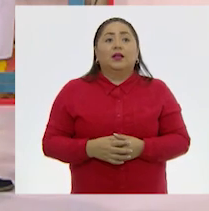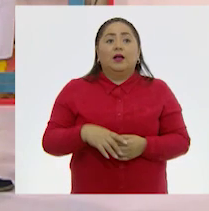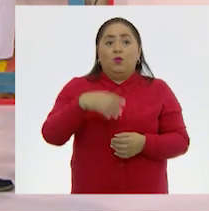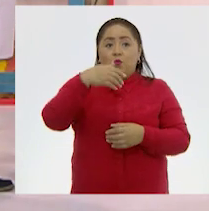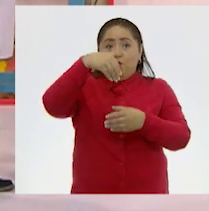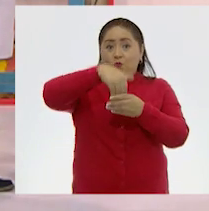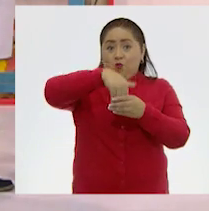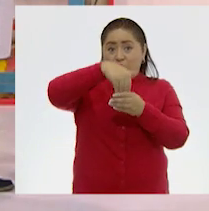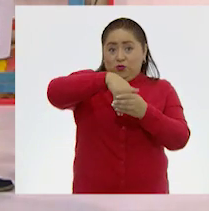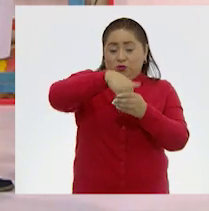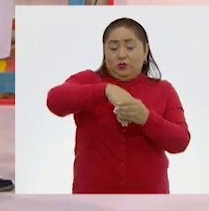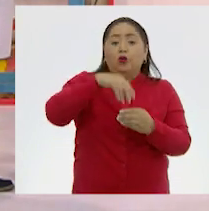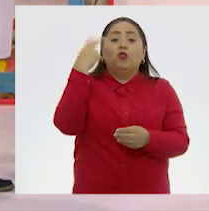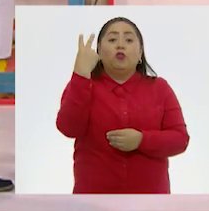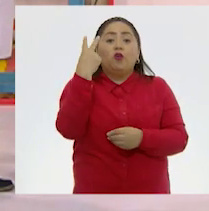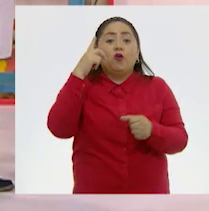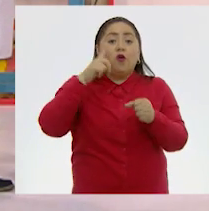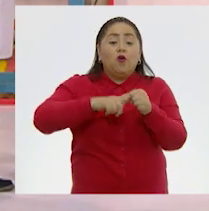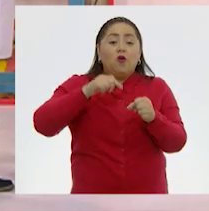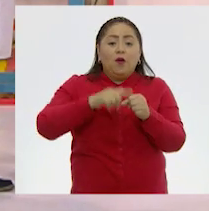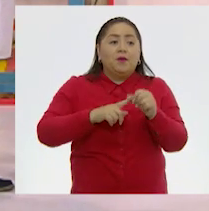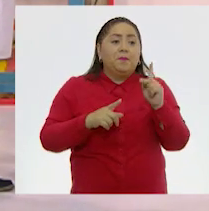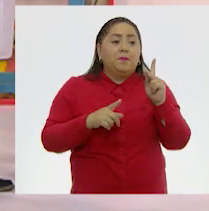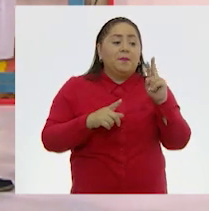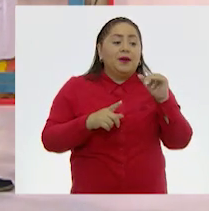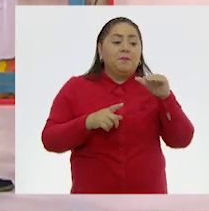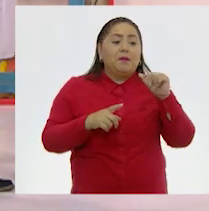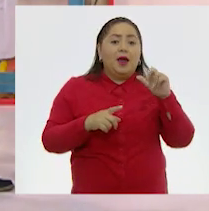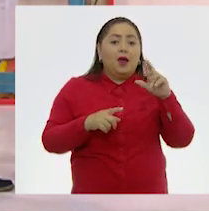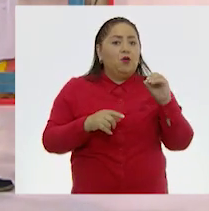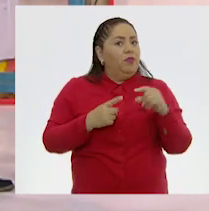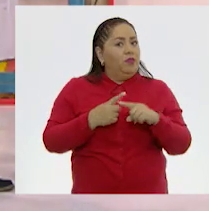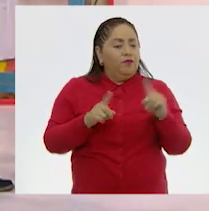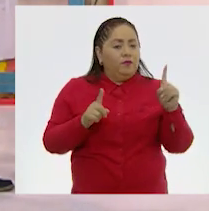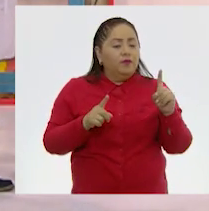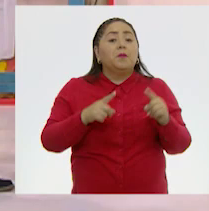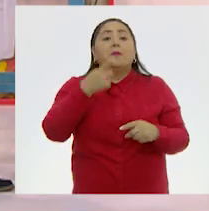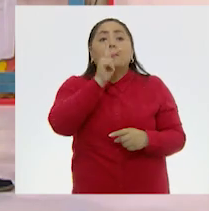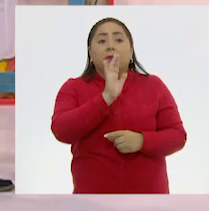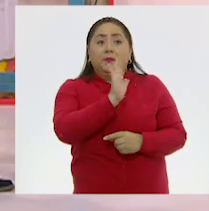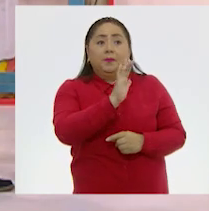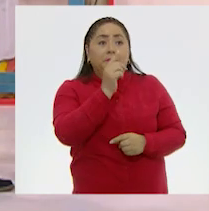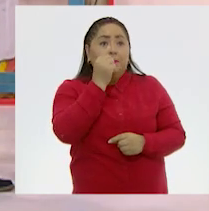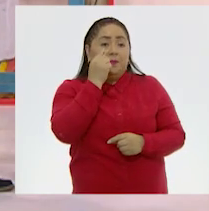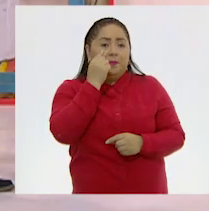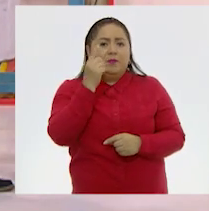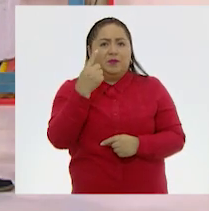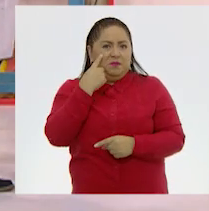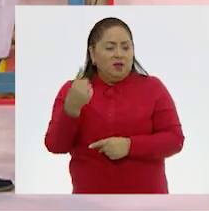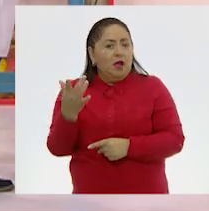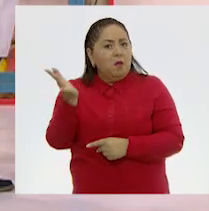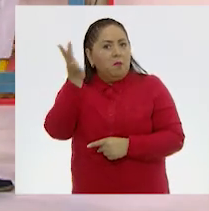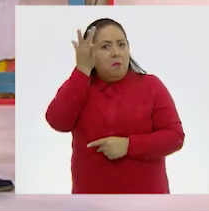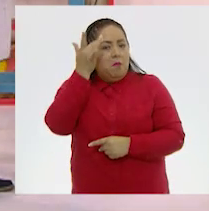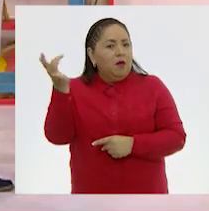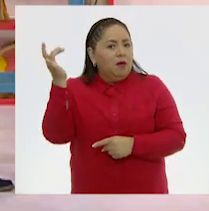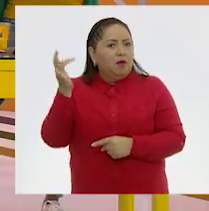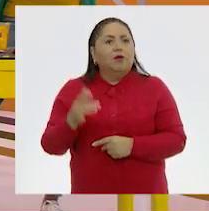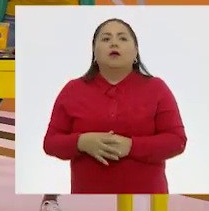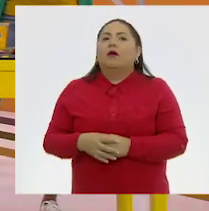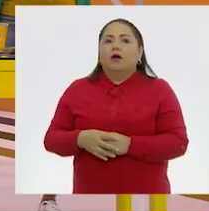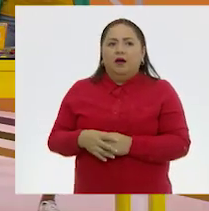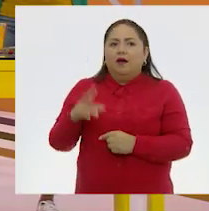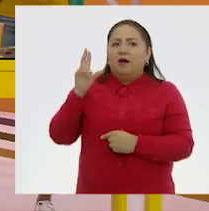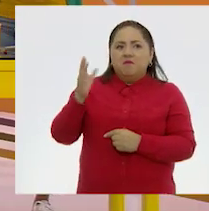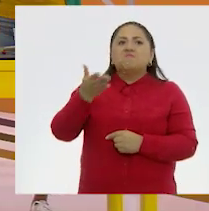voy a colocar dos colores primarios diferentes. Pero espera, maestra. Mira qué magia traigo aquí. no! Pues qué